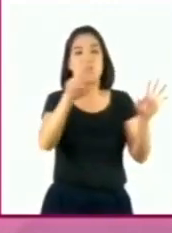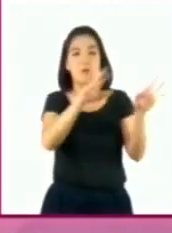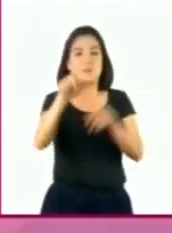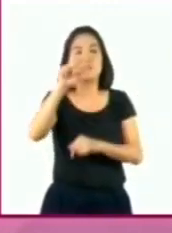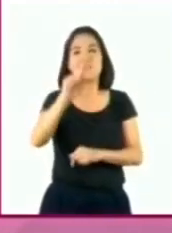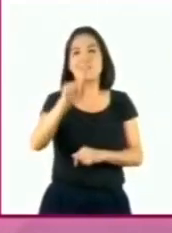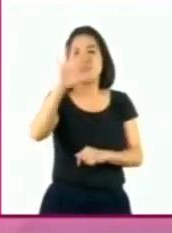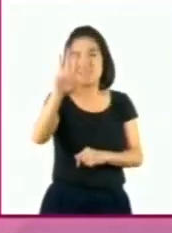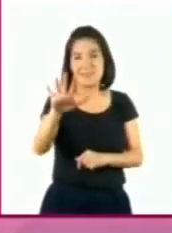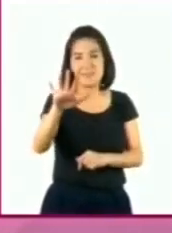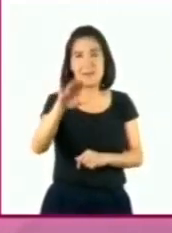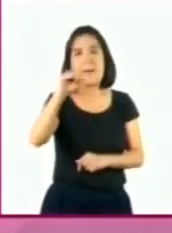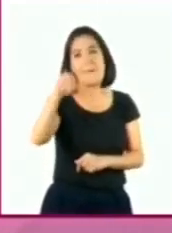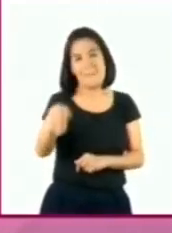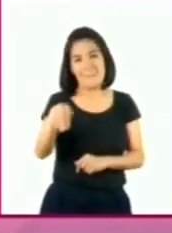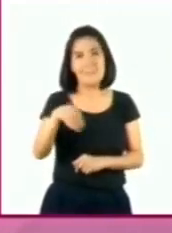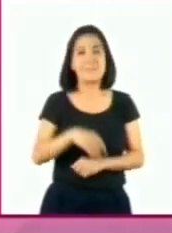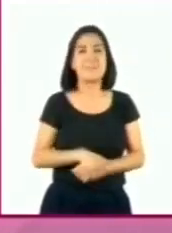milésimos.